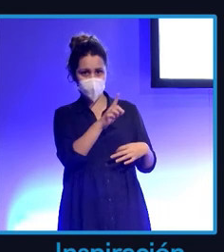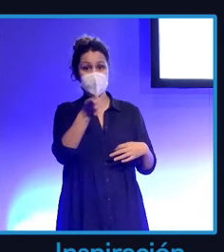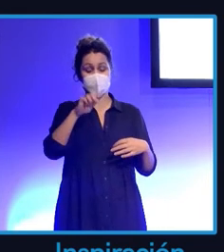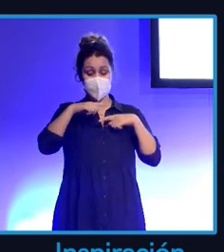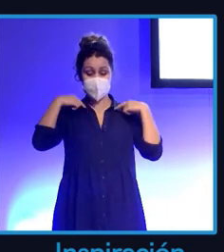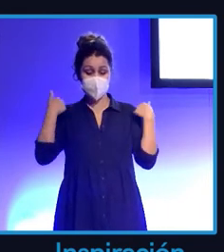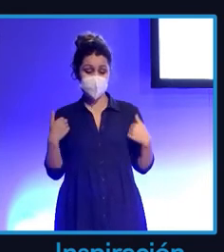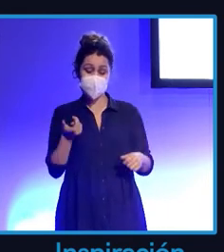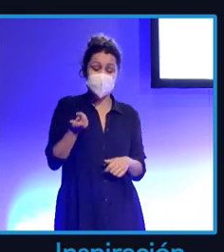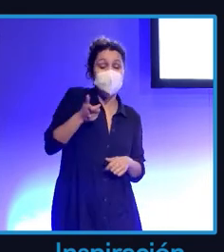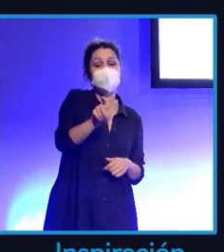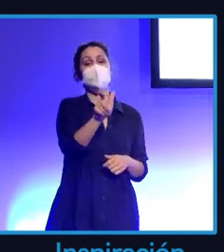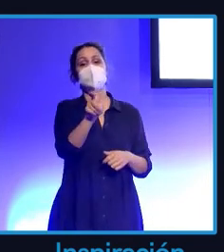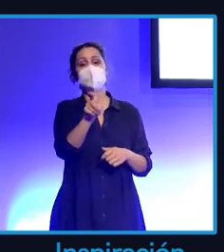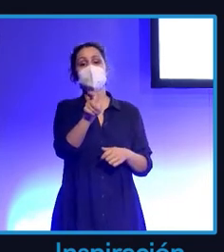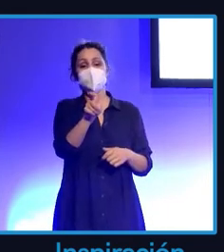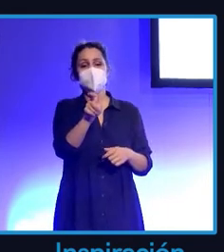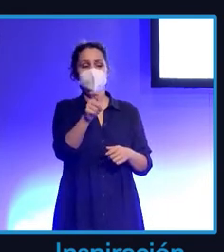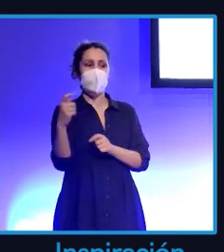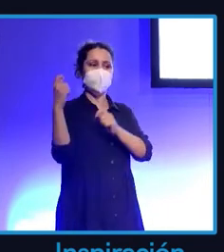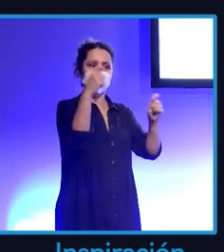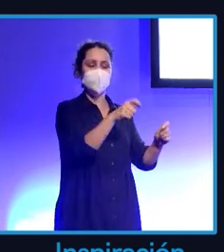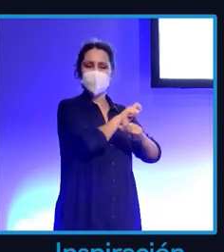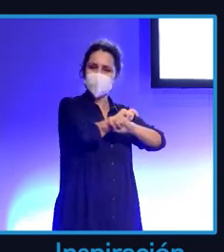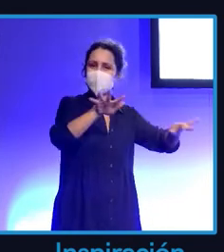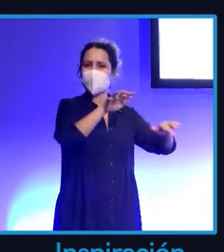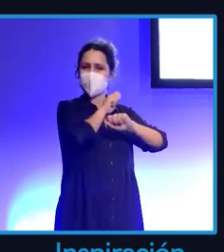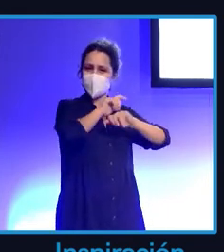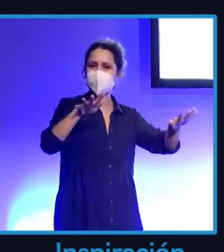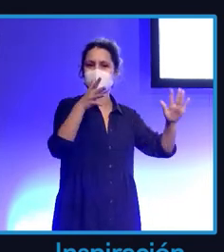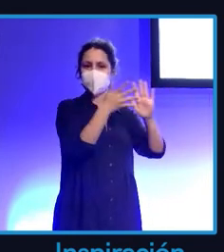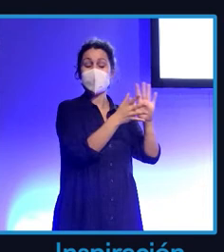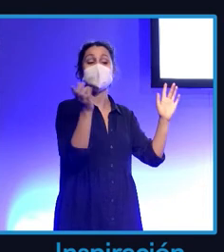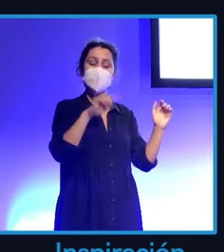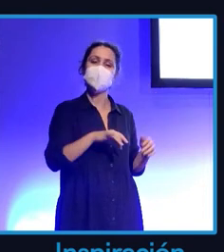prenda va a estar en buenas manos, que nuestro target case con el target de la marca,